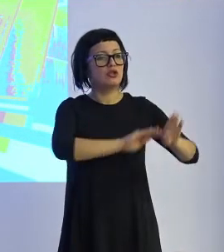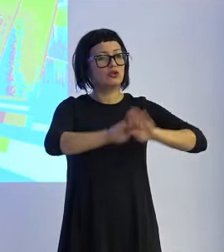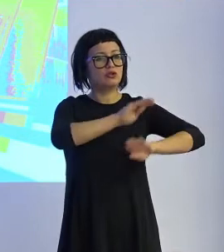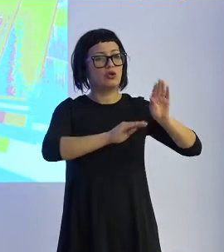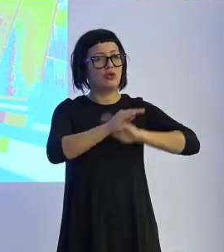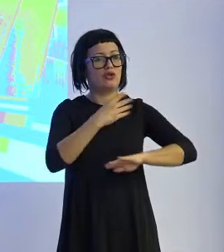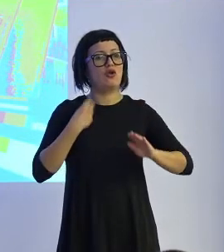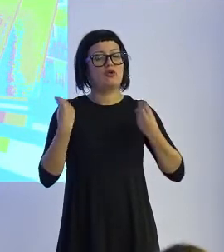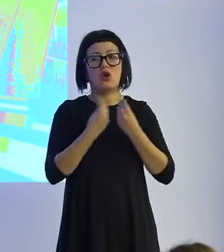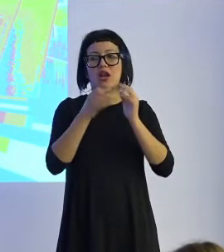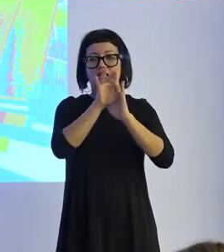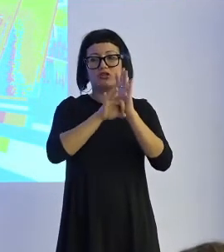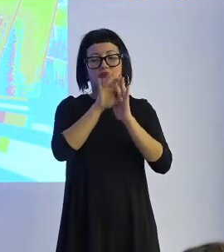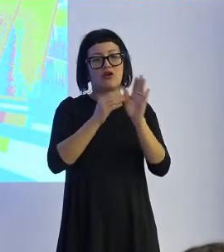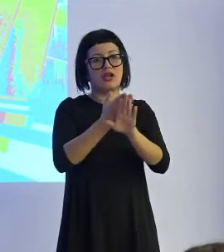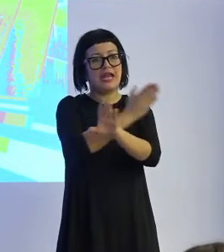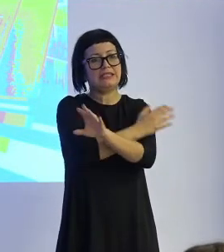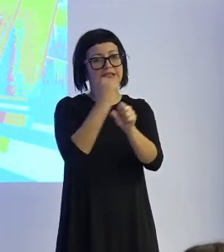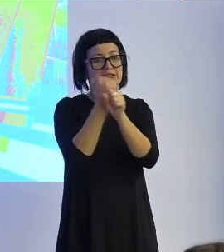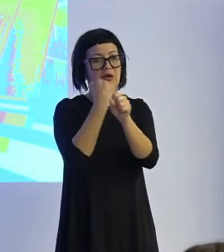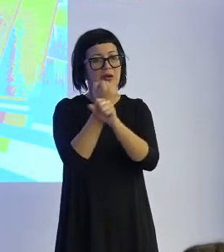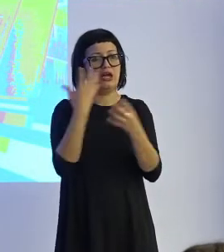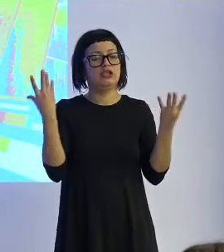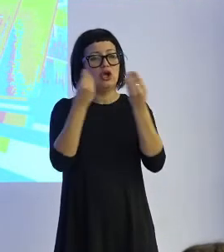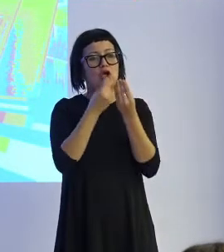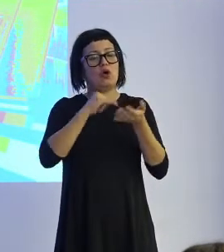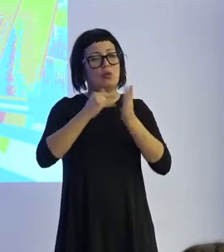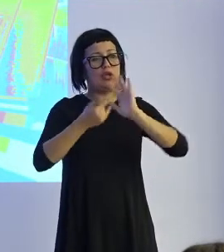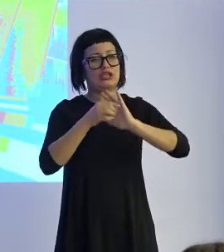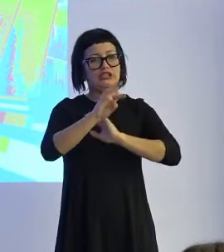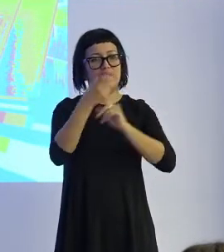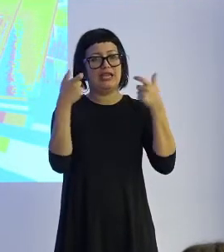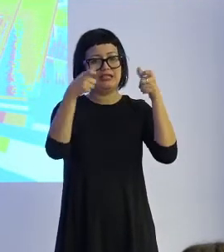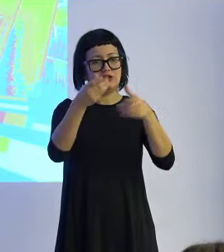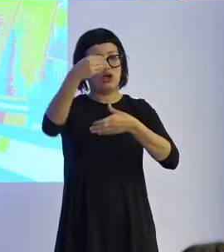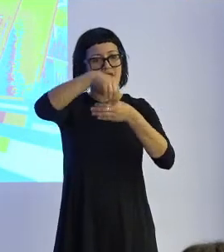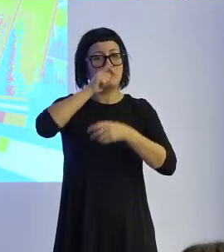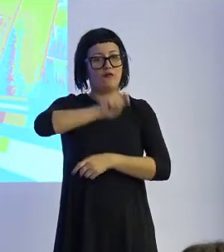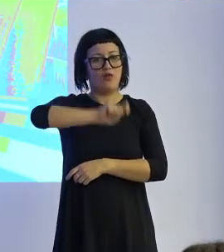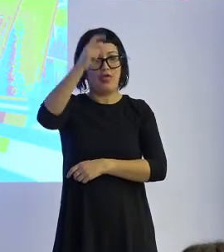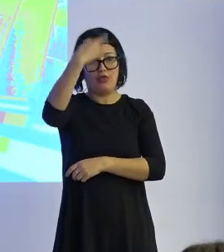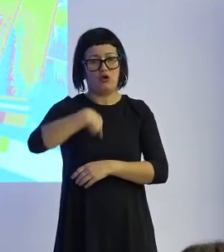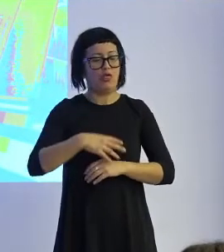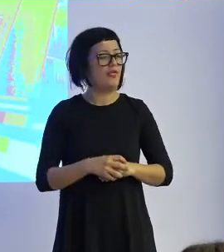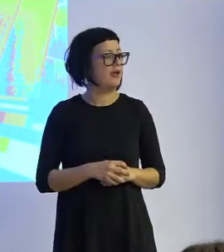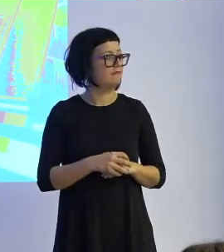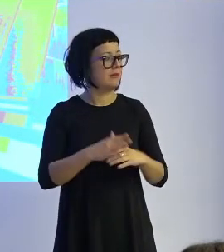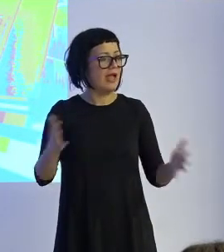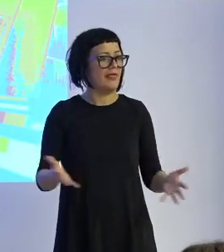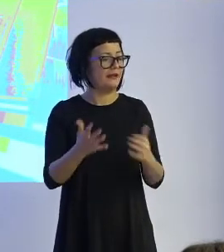hardware y software y previamente trabajando en proyectos del tercer sector en la fundación adelante